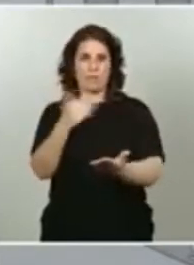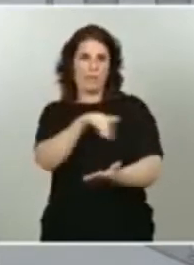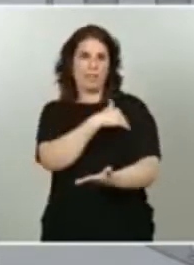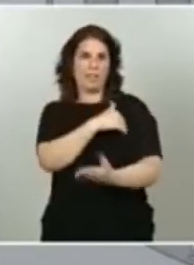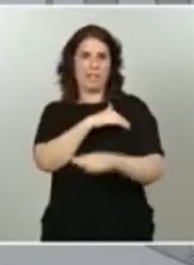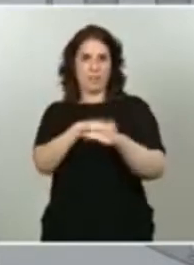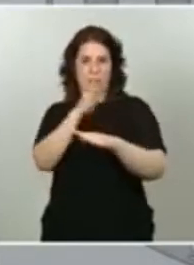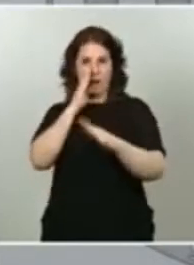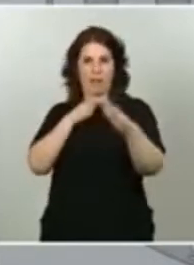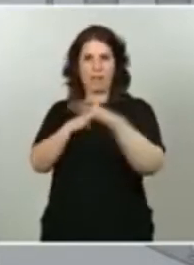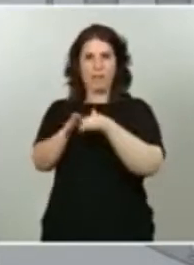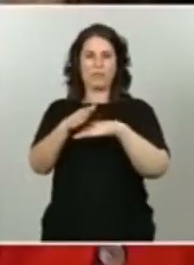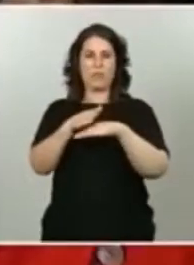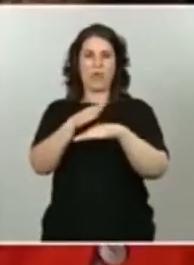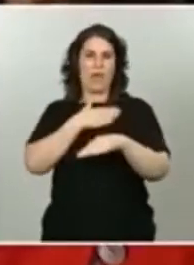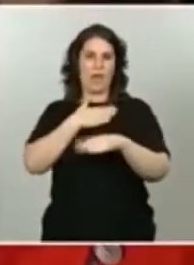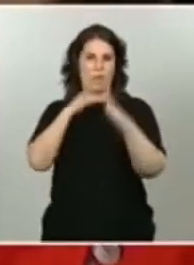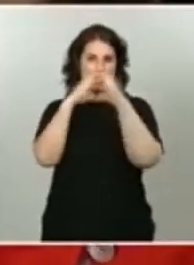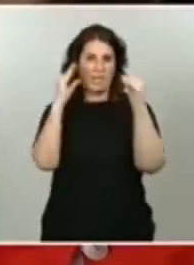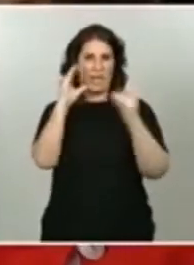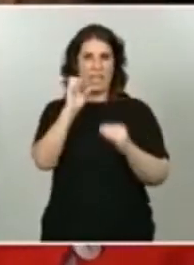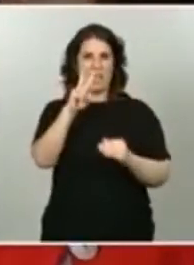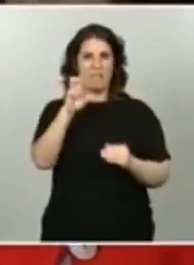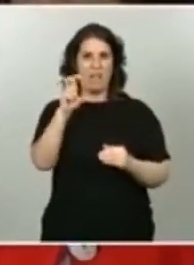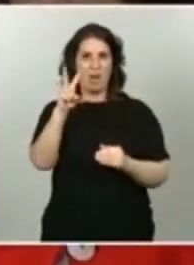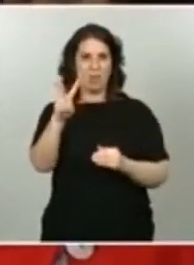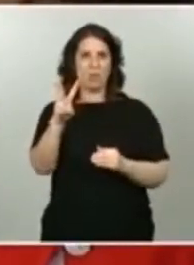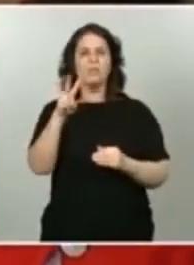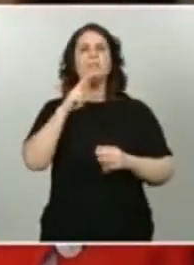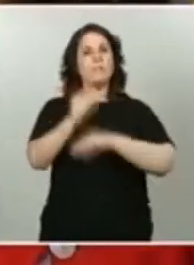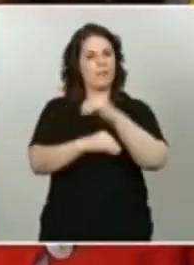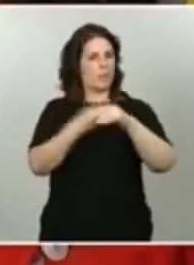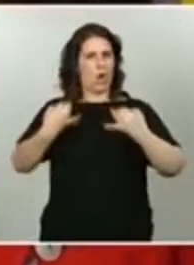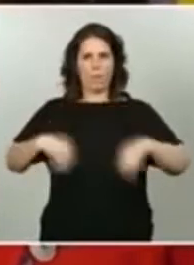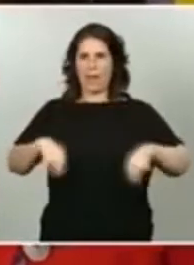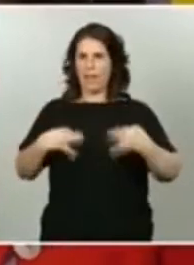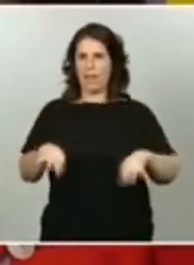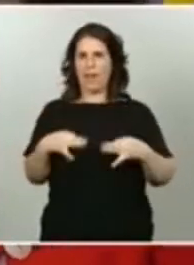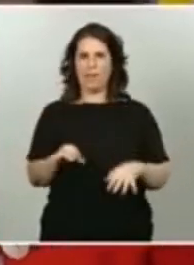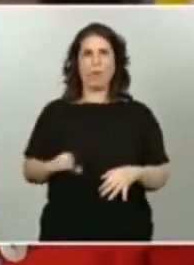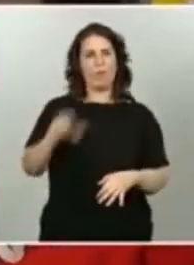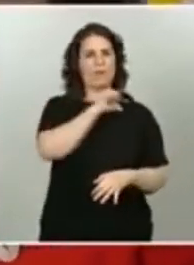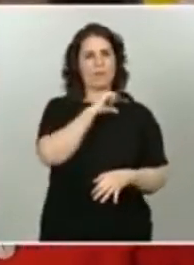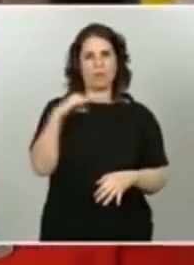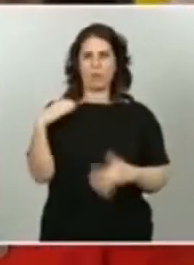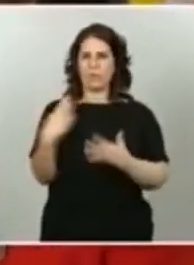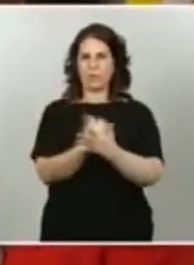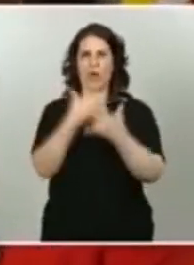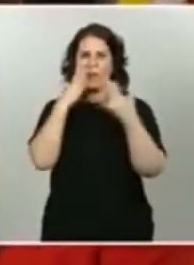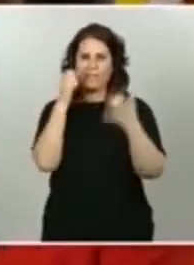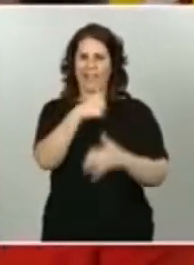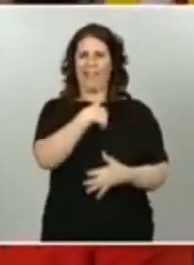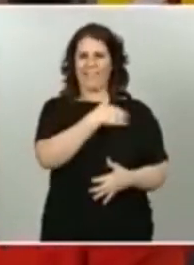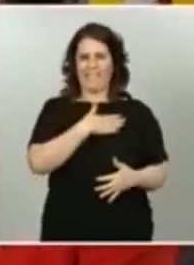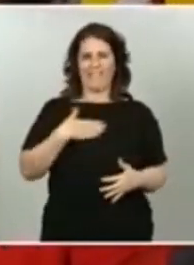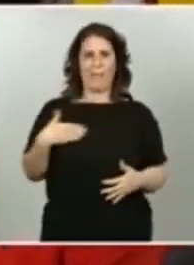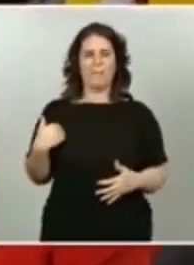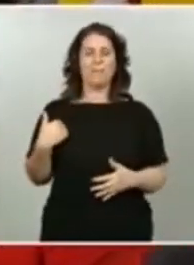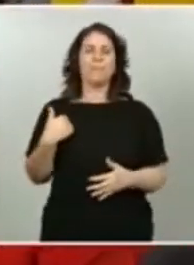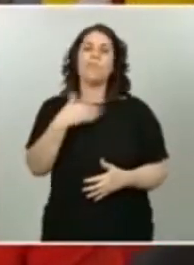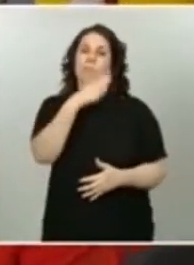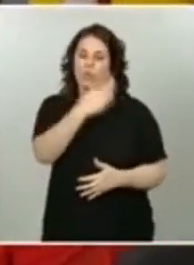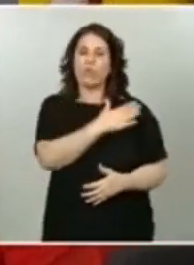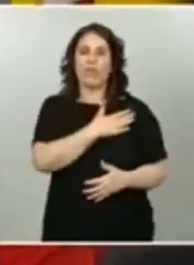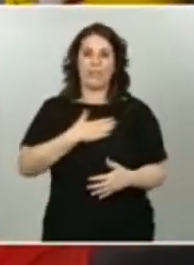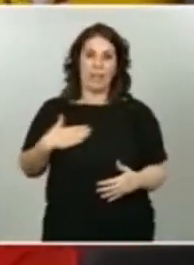EBAU, se están celebrando con normalidad en las distintas comunidades autónomas. Y quiero agradecer el trabajo de